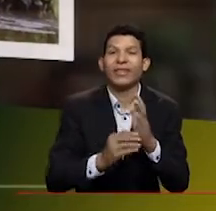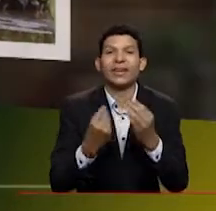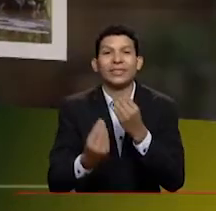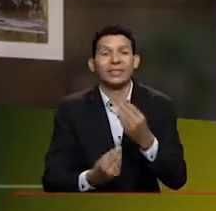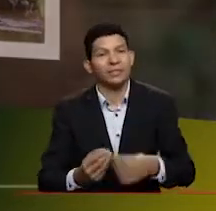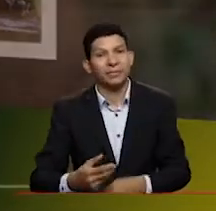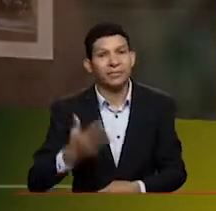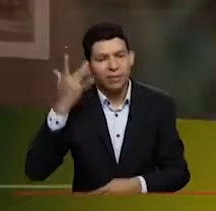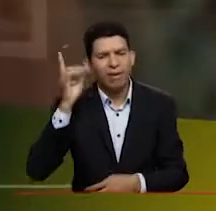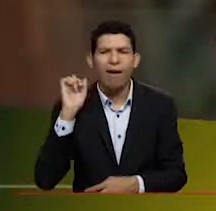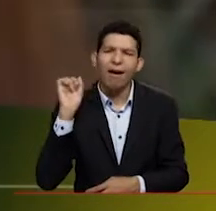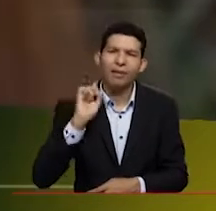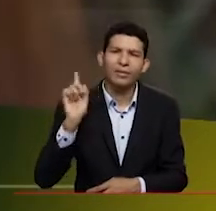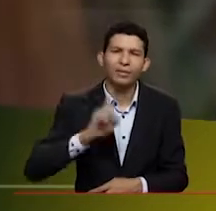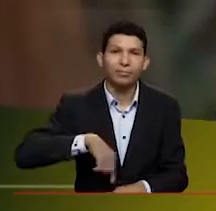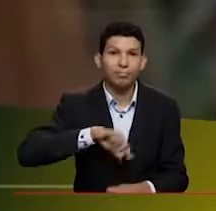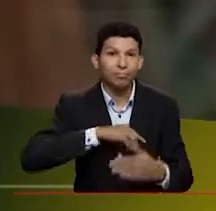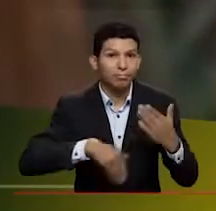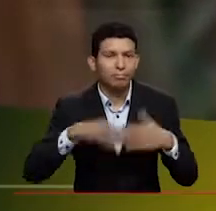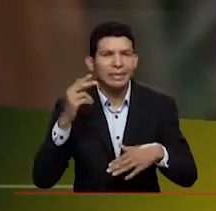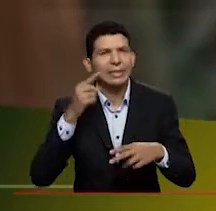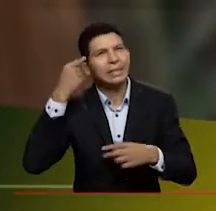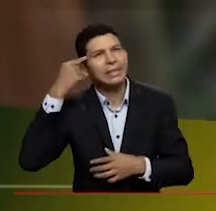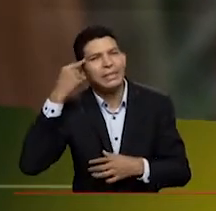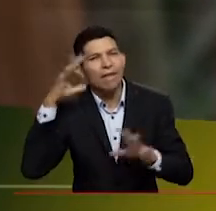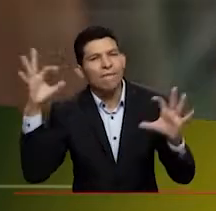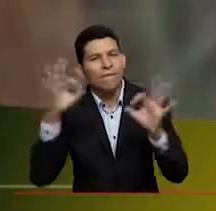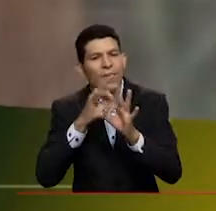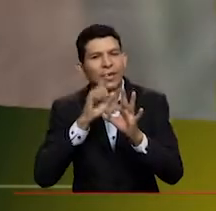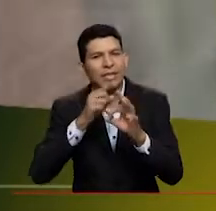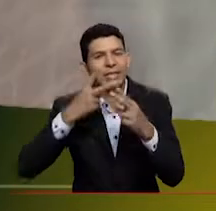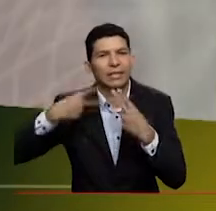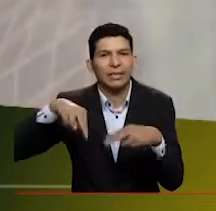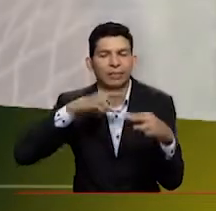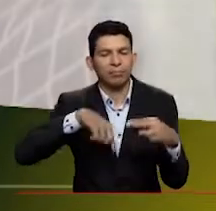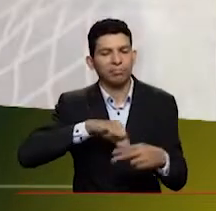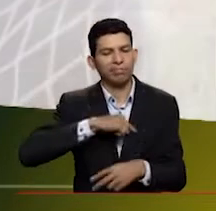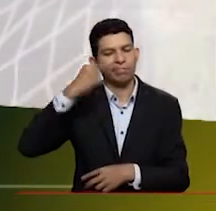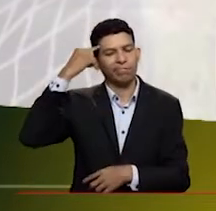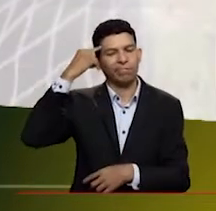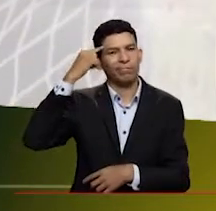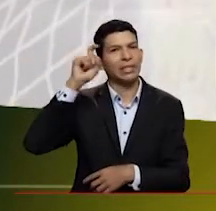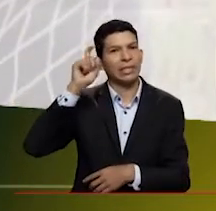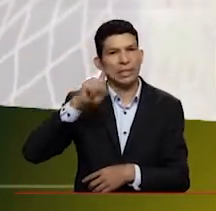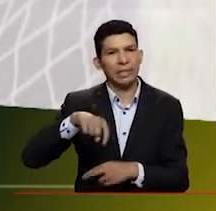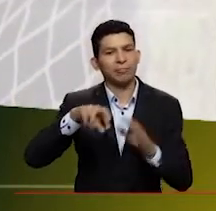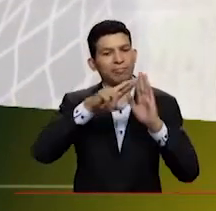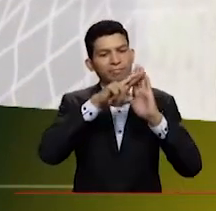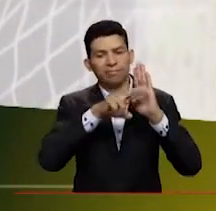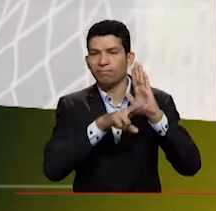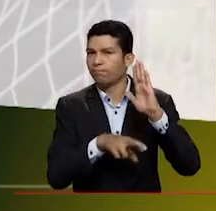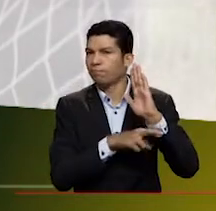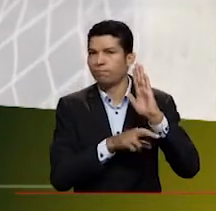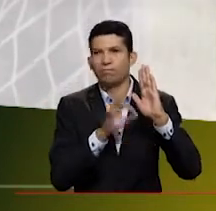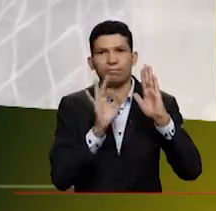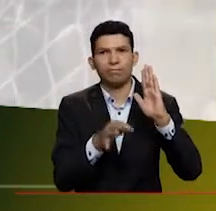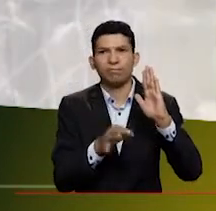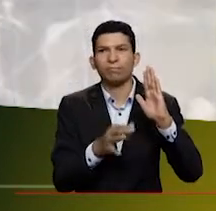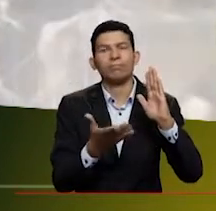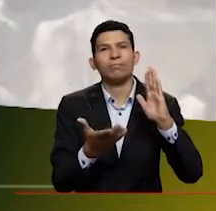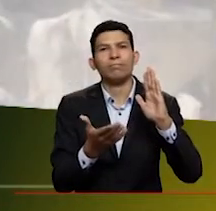porque desde hace mucho tiempo cuando empezamos a visualizar el turismo decimos, tenemos que tener unas reglas, unos